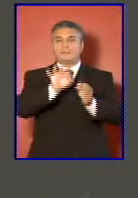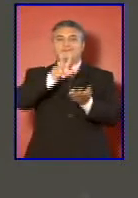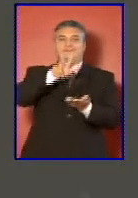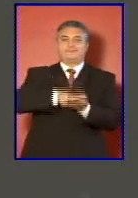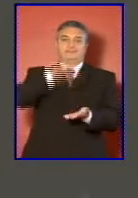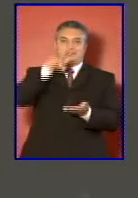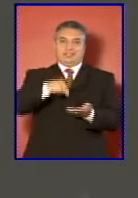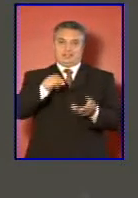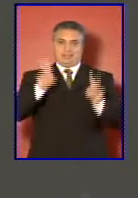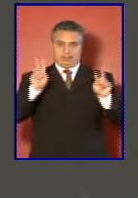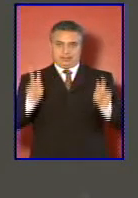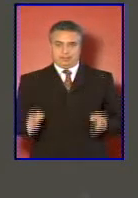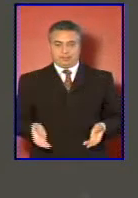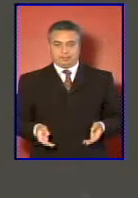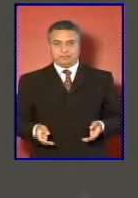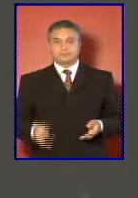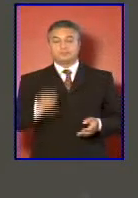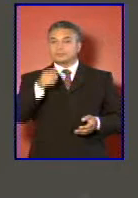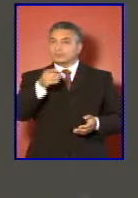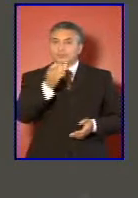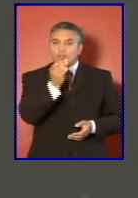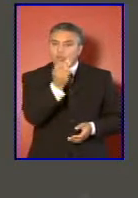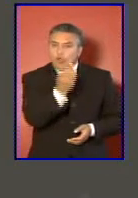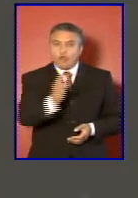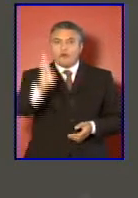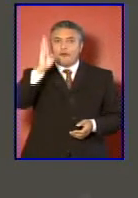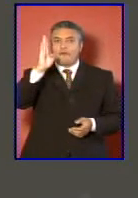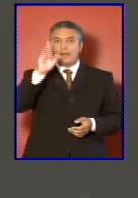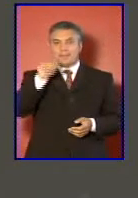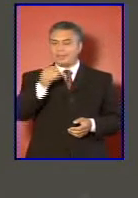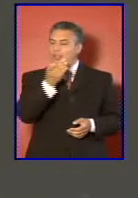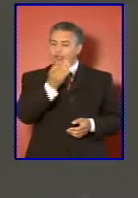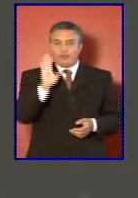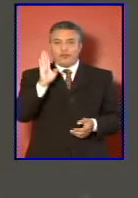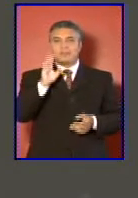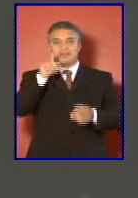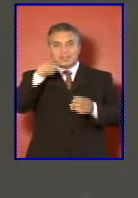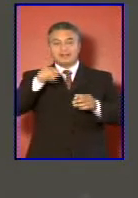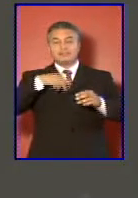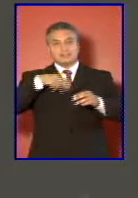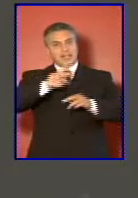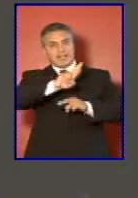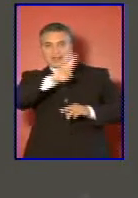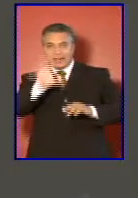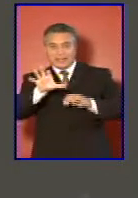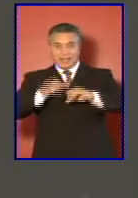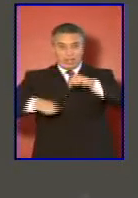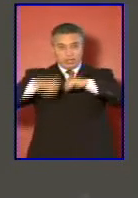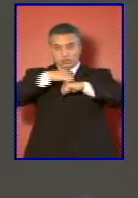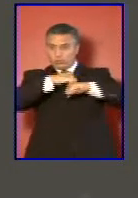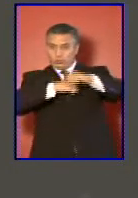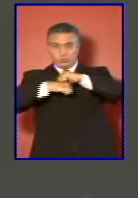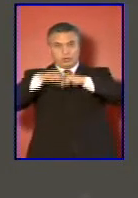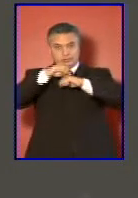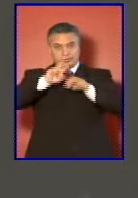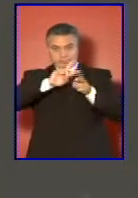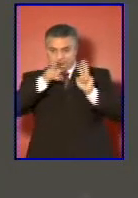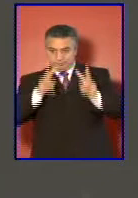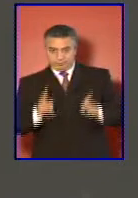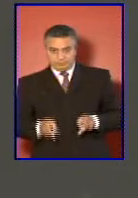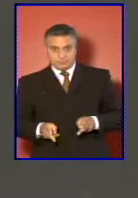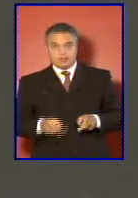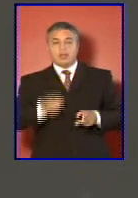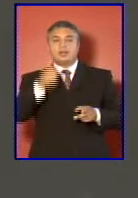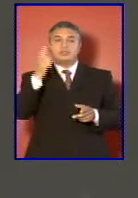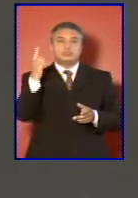Obviamente la reestructuración que hemos realizado no sólo ha